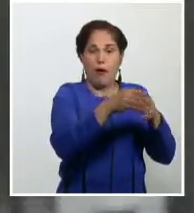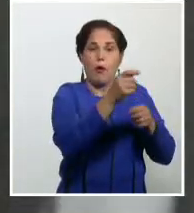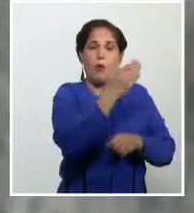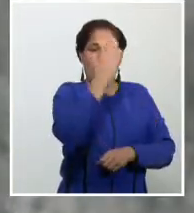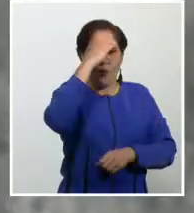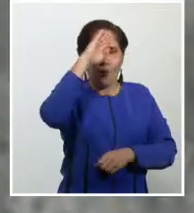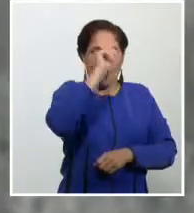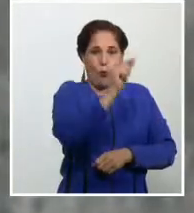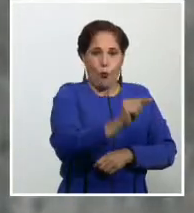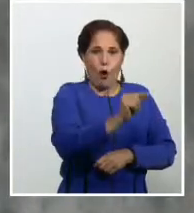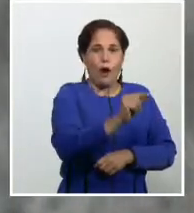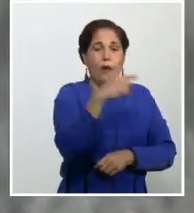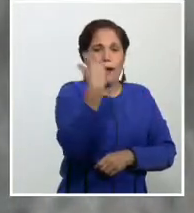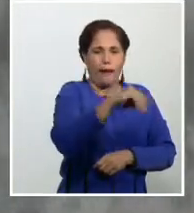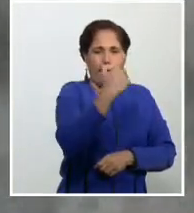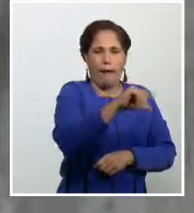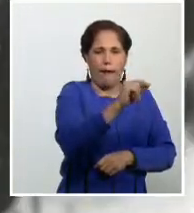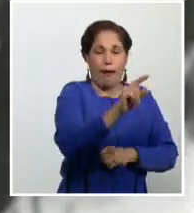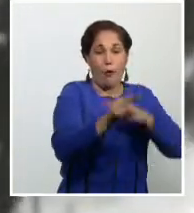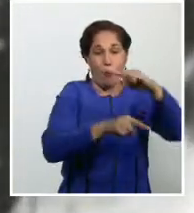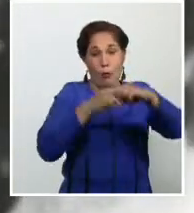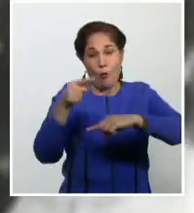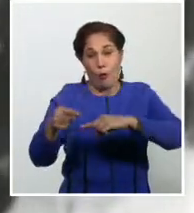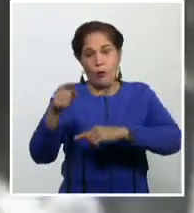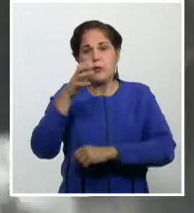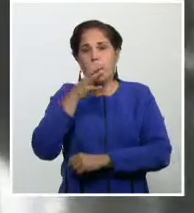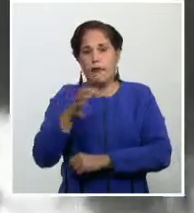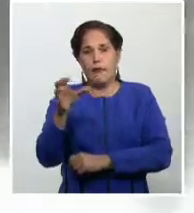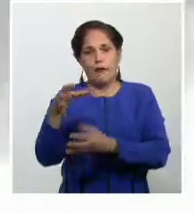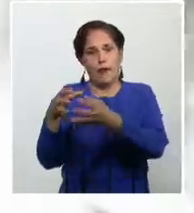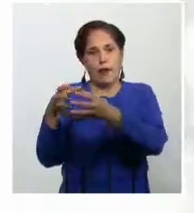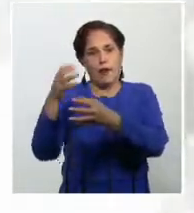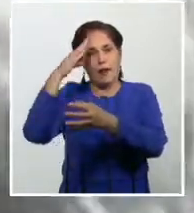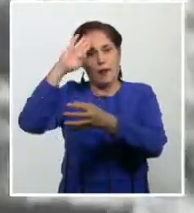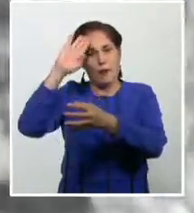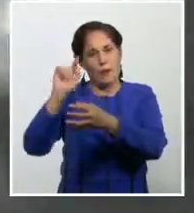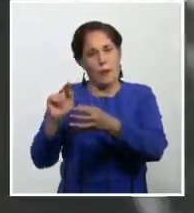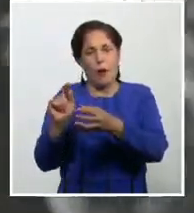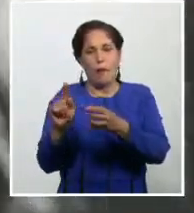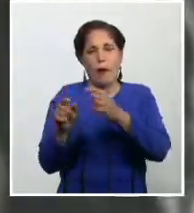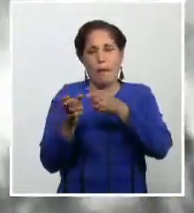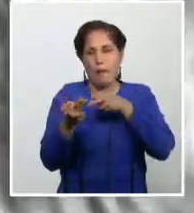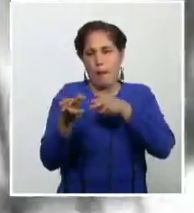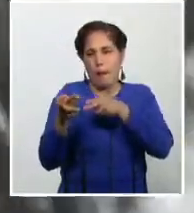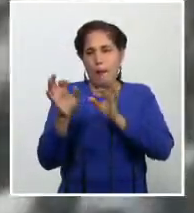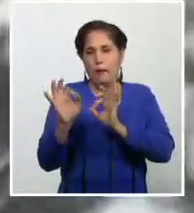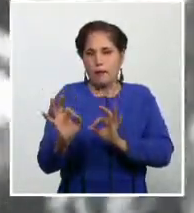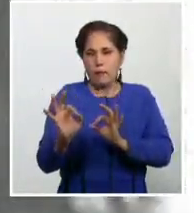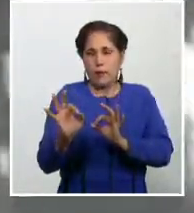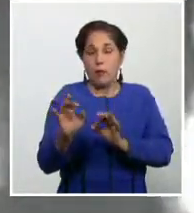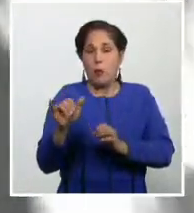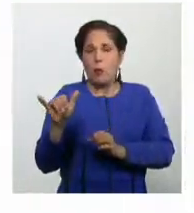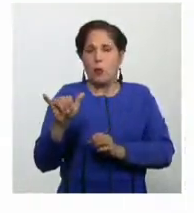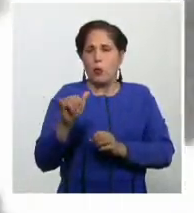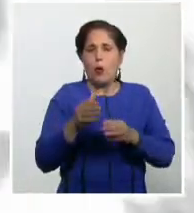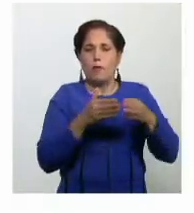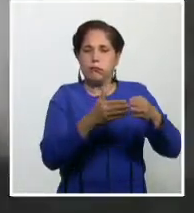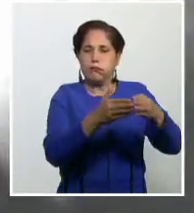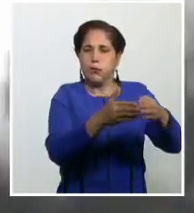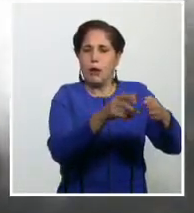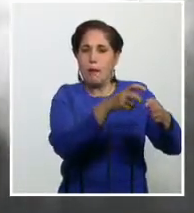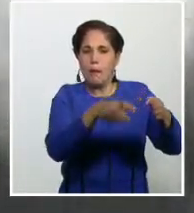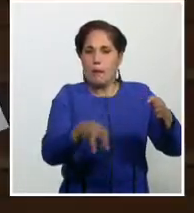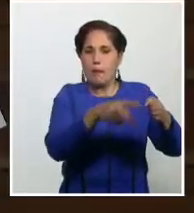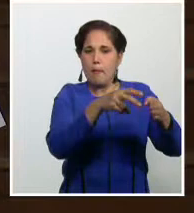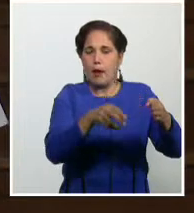guerra irregular, pasaron a entrenarlo en una operación de desembarco y asalto anfibia y aéreo transportada. Cuando cae